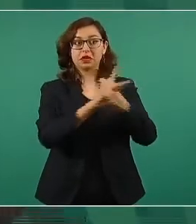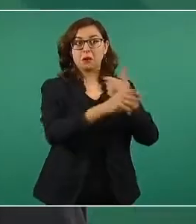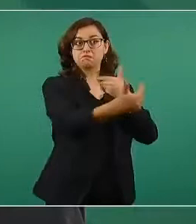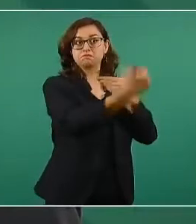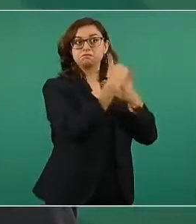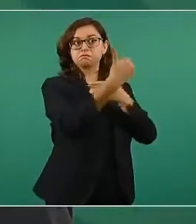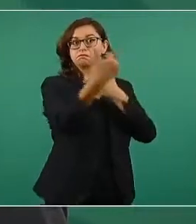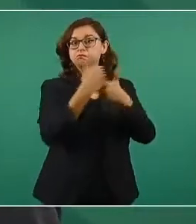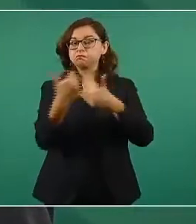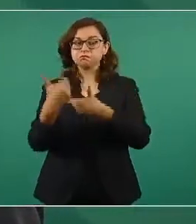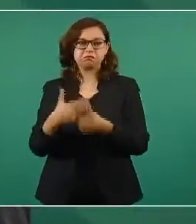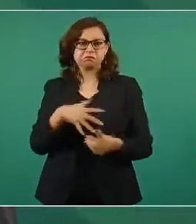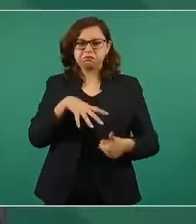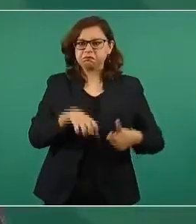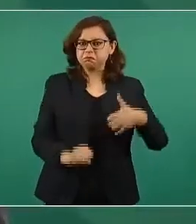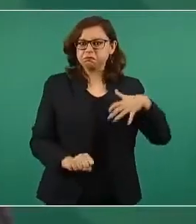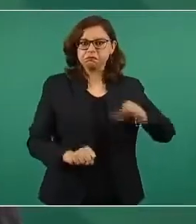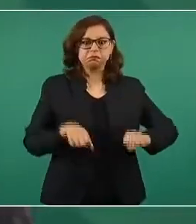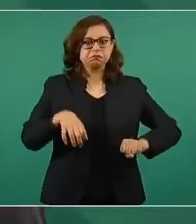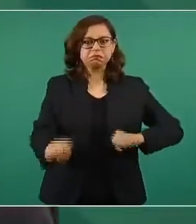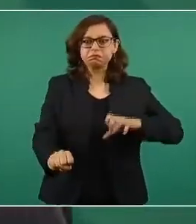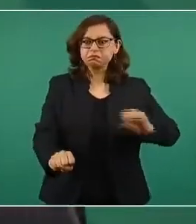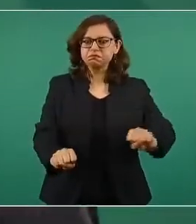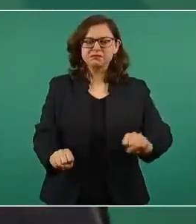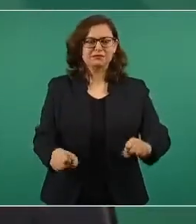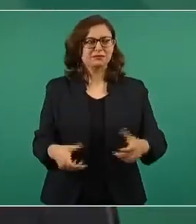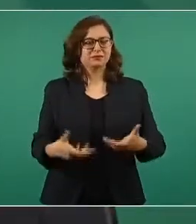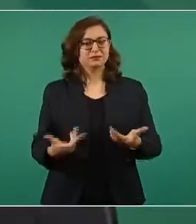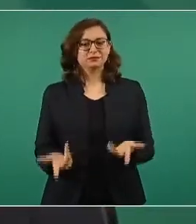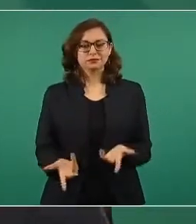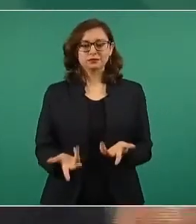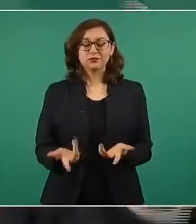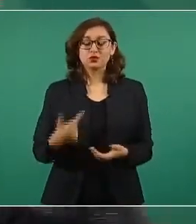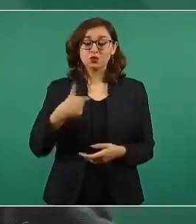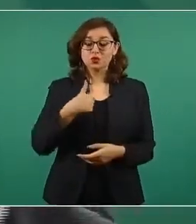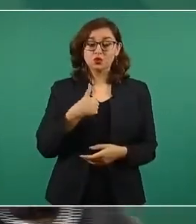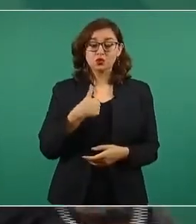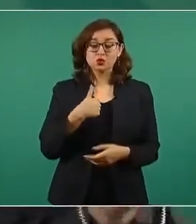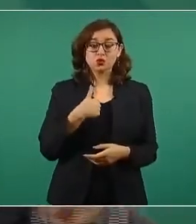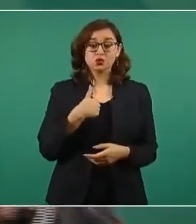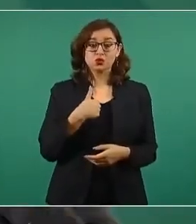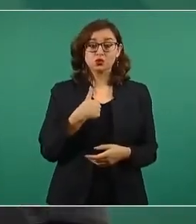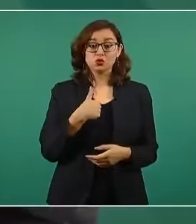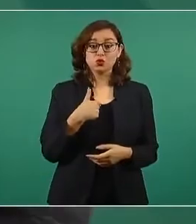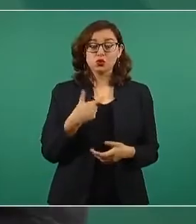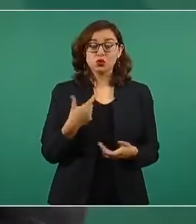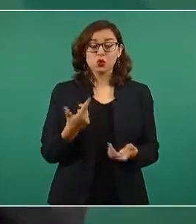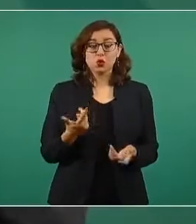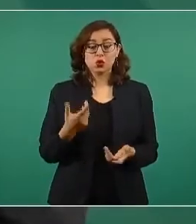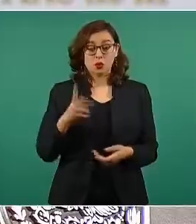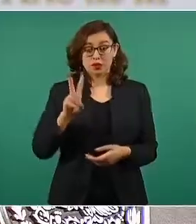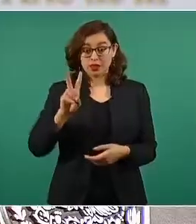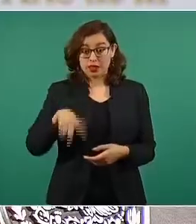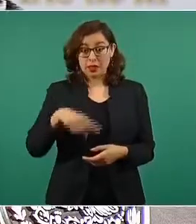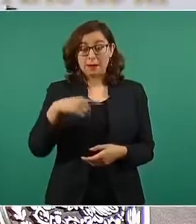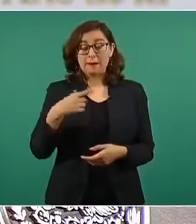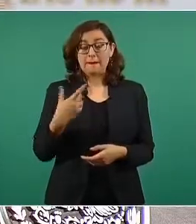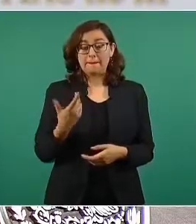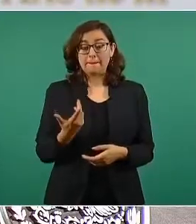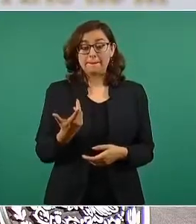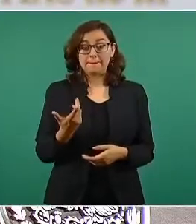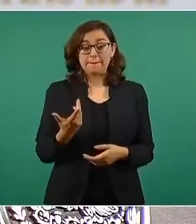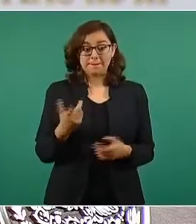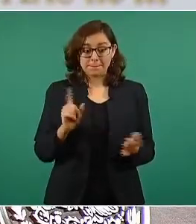A mí me dio mucho gusto cuando hablé la primera vez luego de su triunfo, porque ya